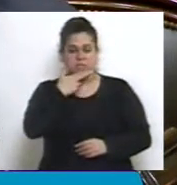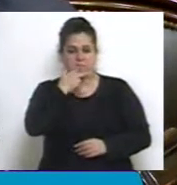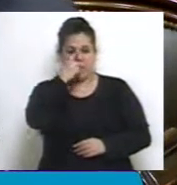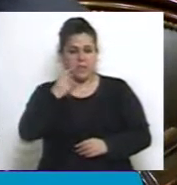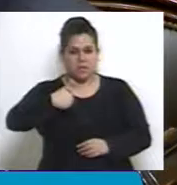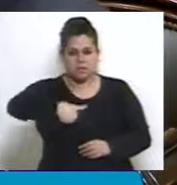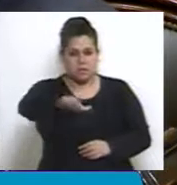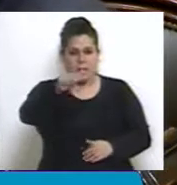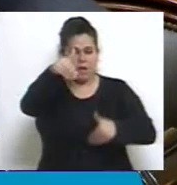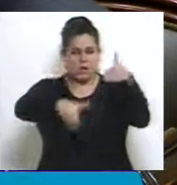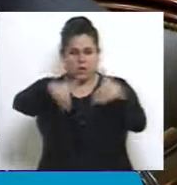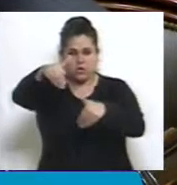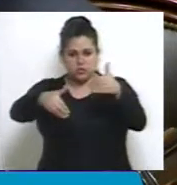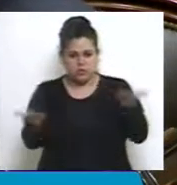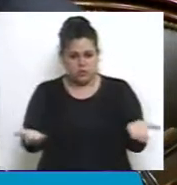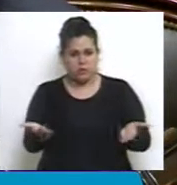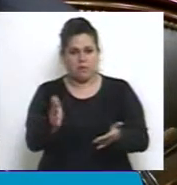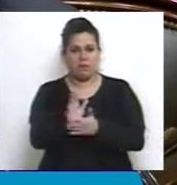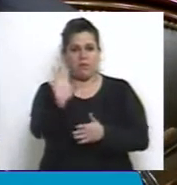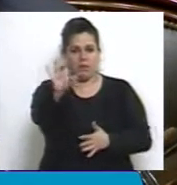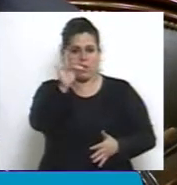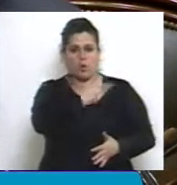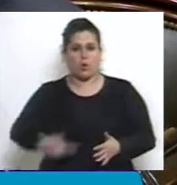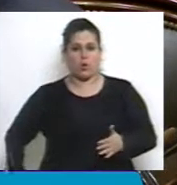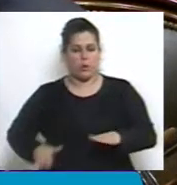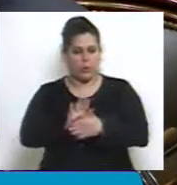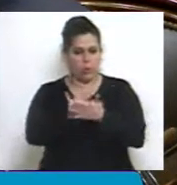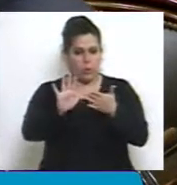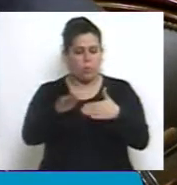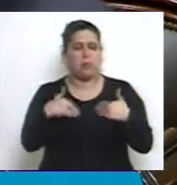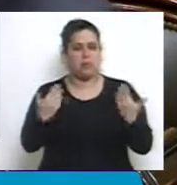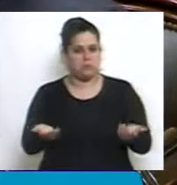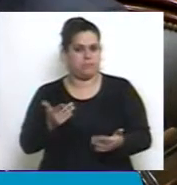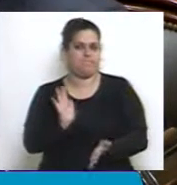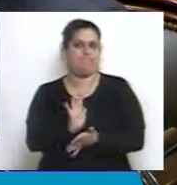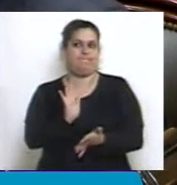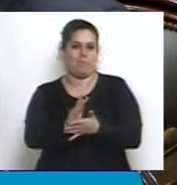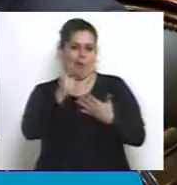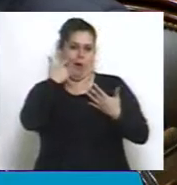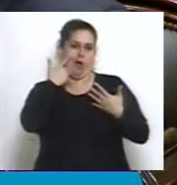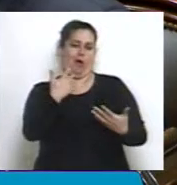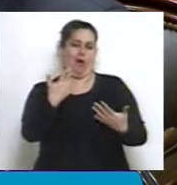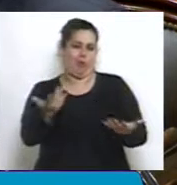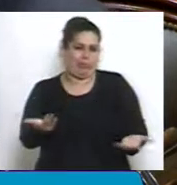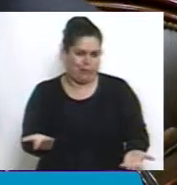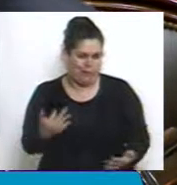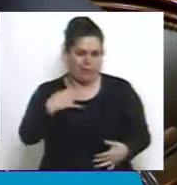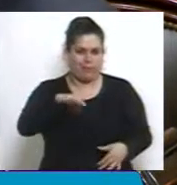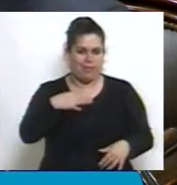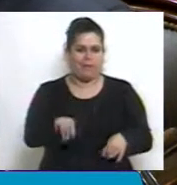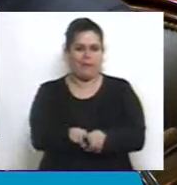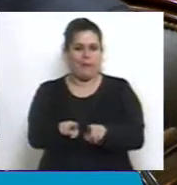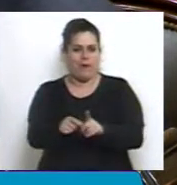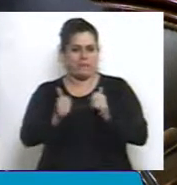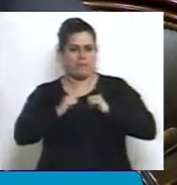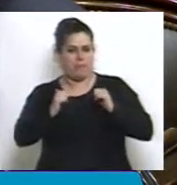generales donde se va a elegir el nuevo gobierno. Entonces resulta obvio que hay que aguardar, que hay que